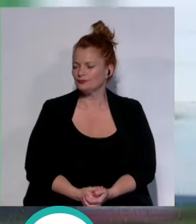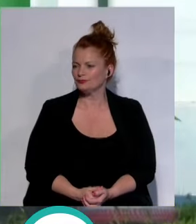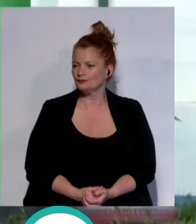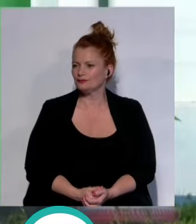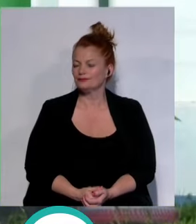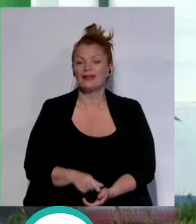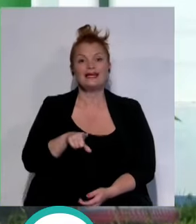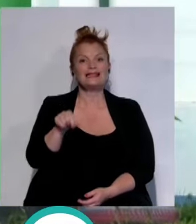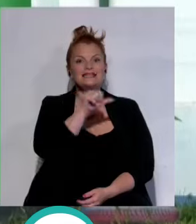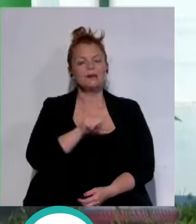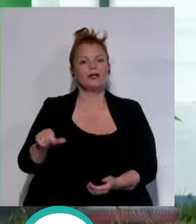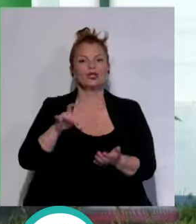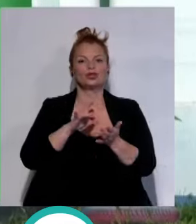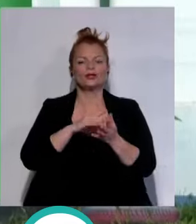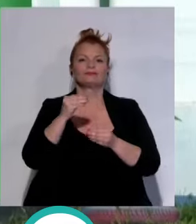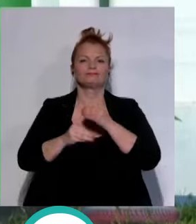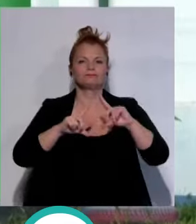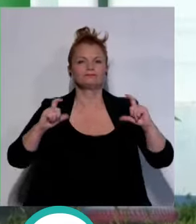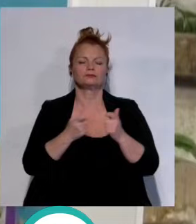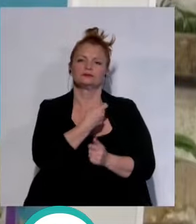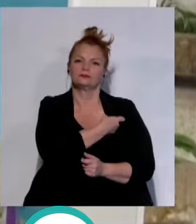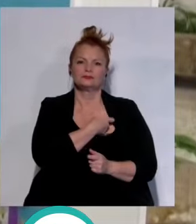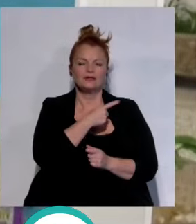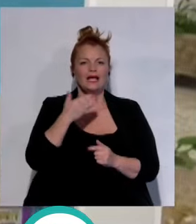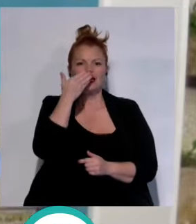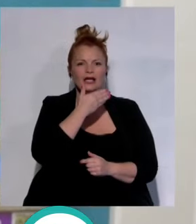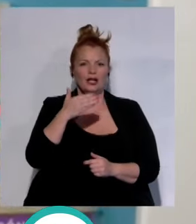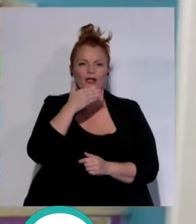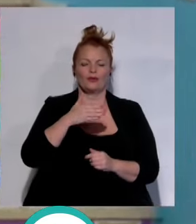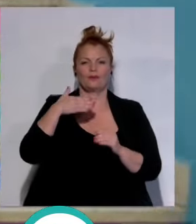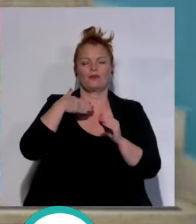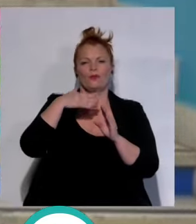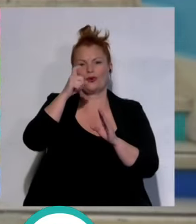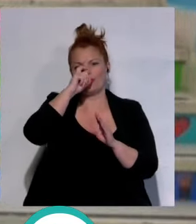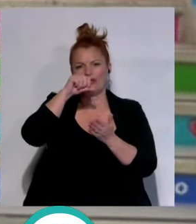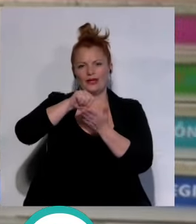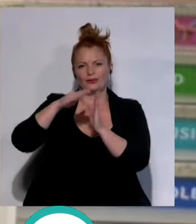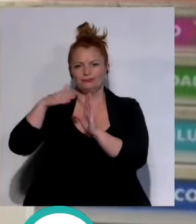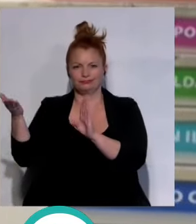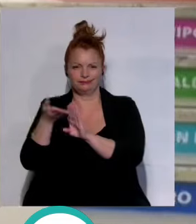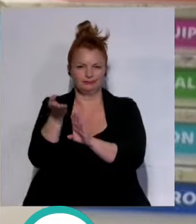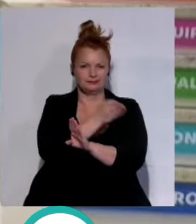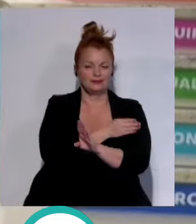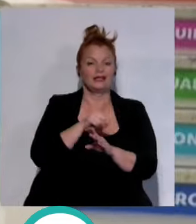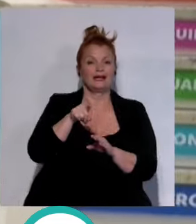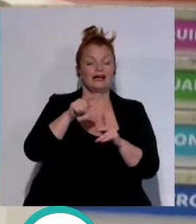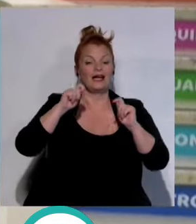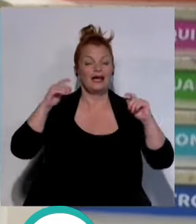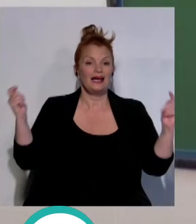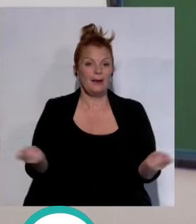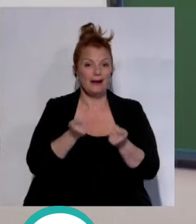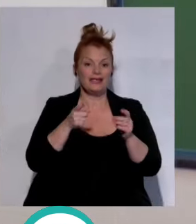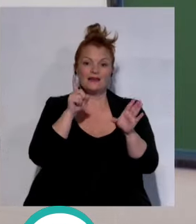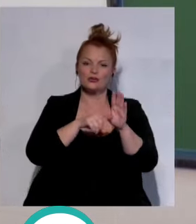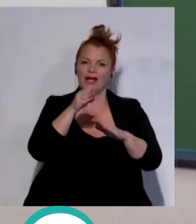Esta semana se reúnen las comisiones de escolarización de casco histórico y extramuros sobre la mesa, la campaña de solicitudes